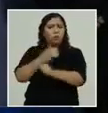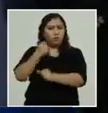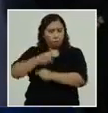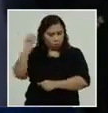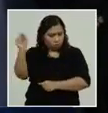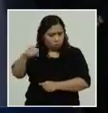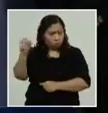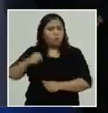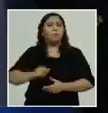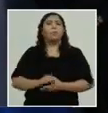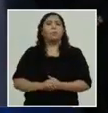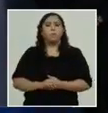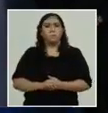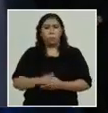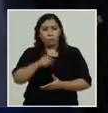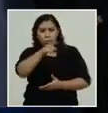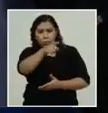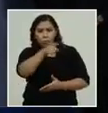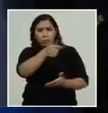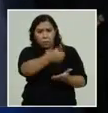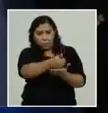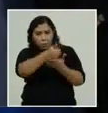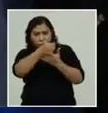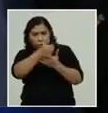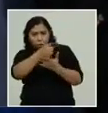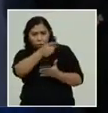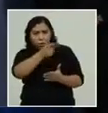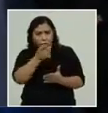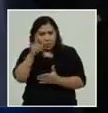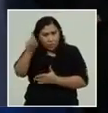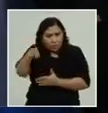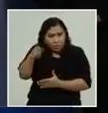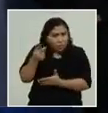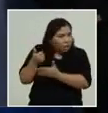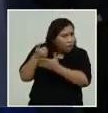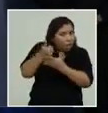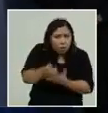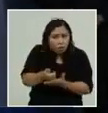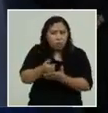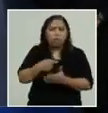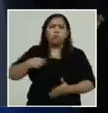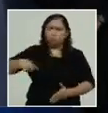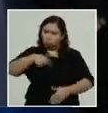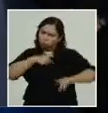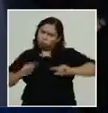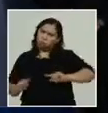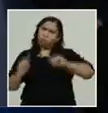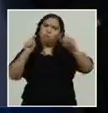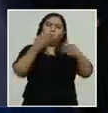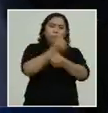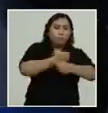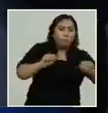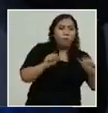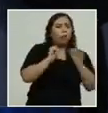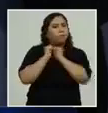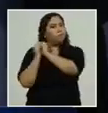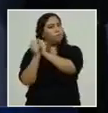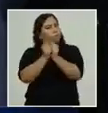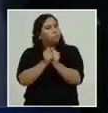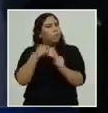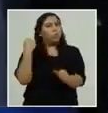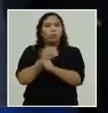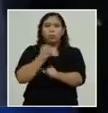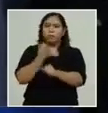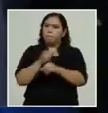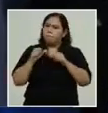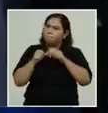hondureño que solicite el apoyo de todos nosotros sigamos unidos sigamos trabajando y recuerden que aquí